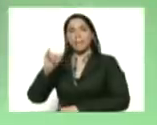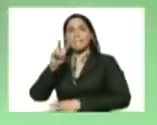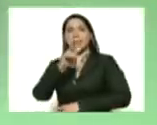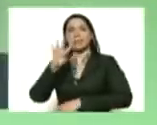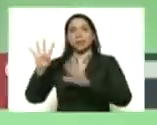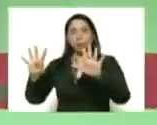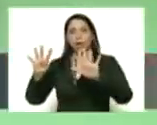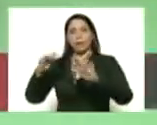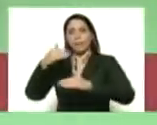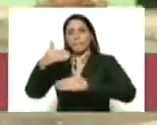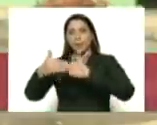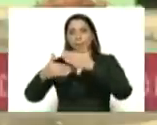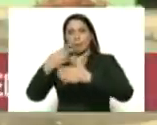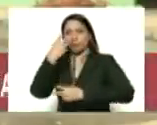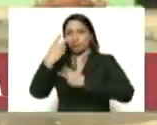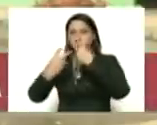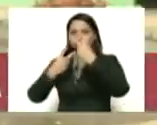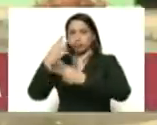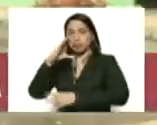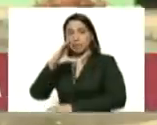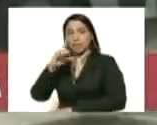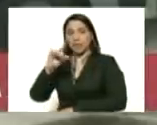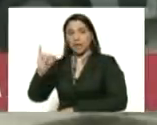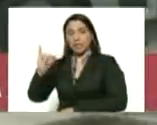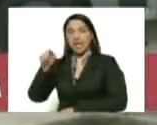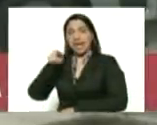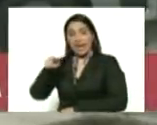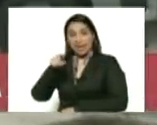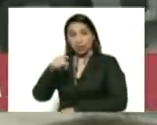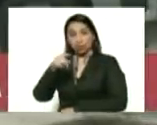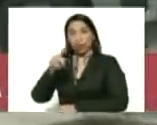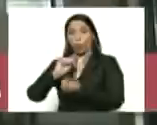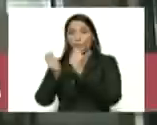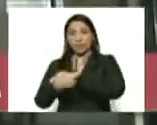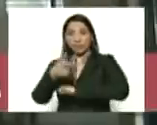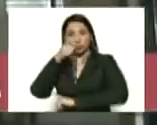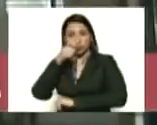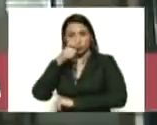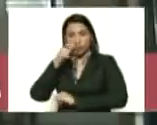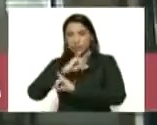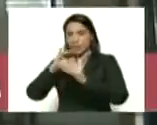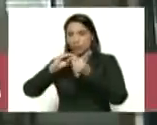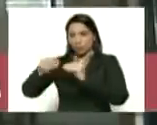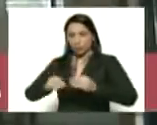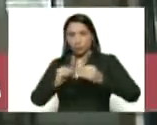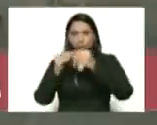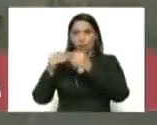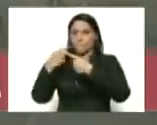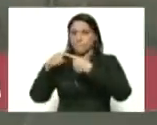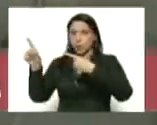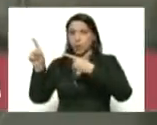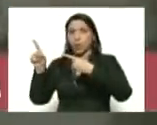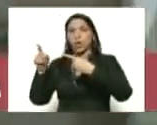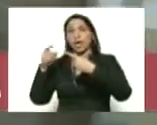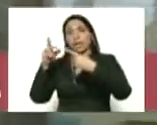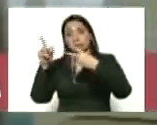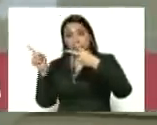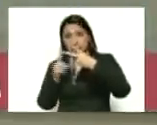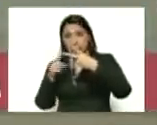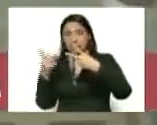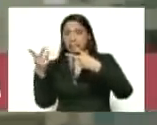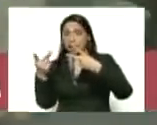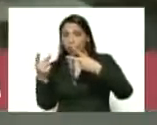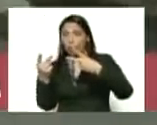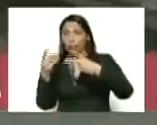a los CDI que van a ser sentinelas ya recuperamos el Jacinto Lara este es el segundo que